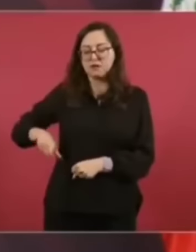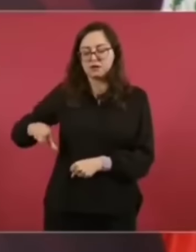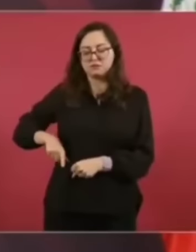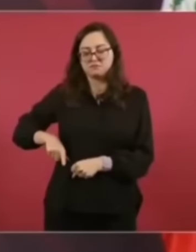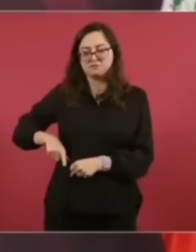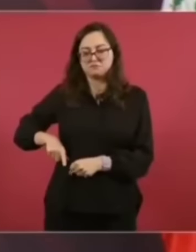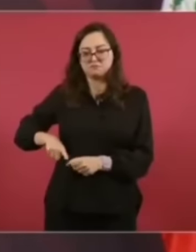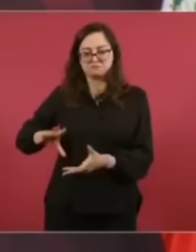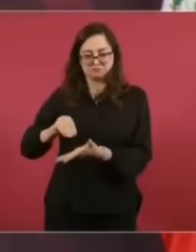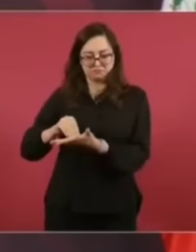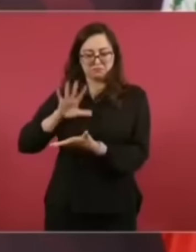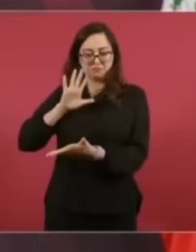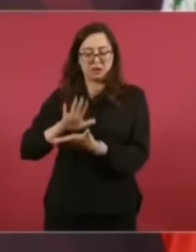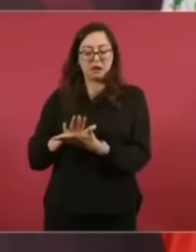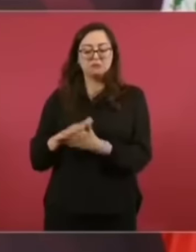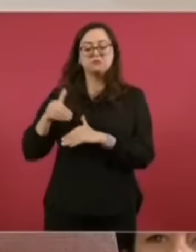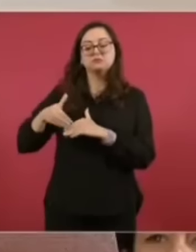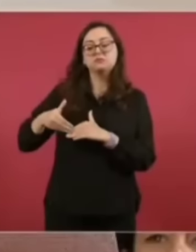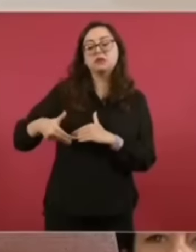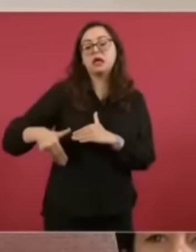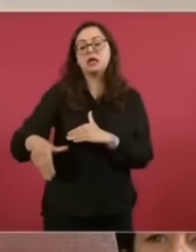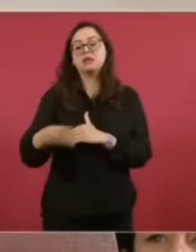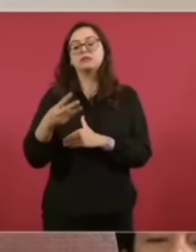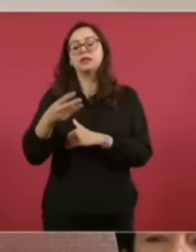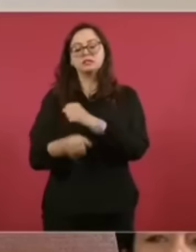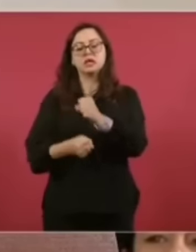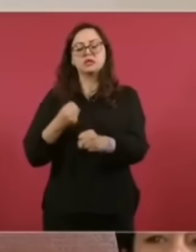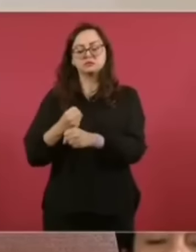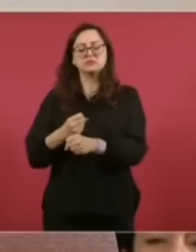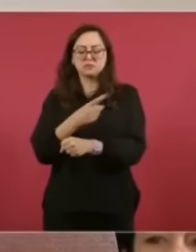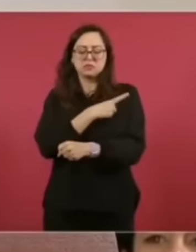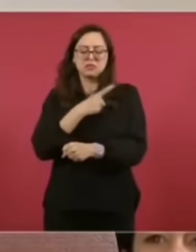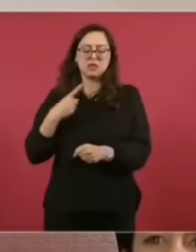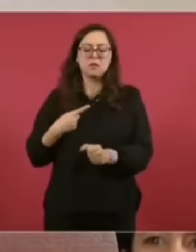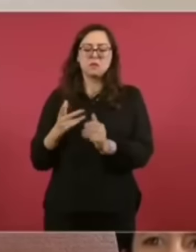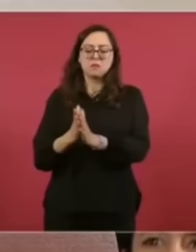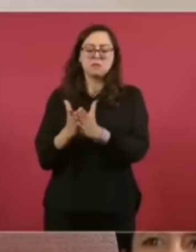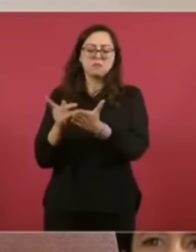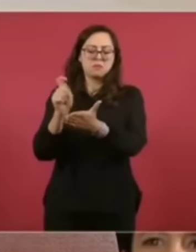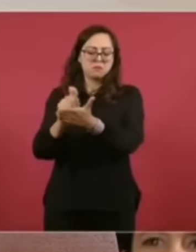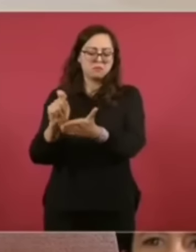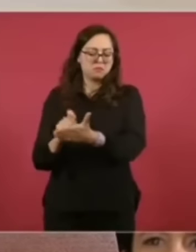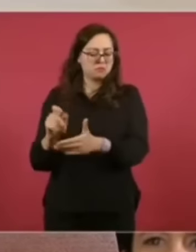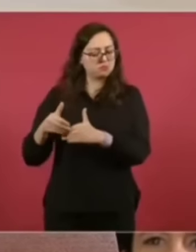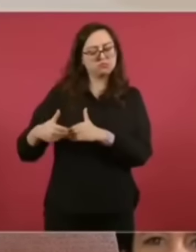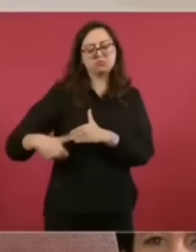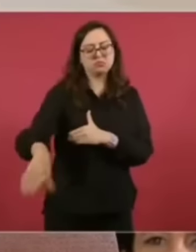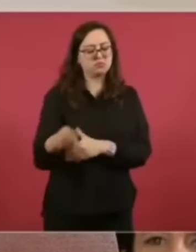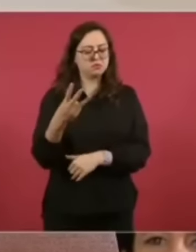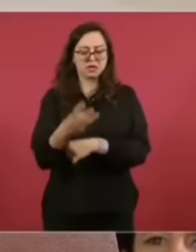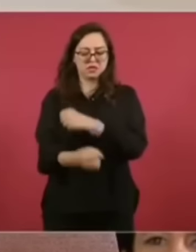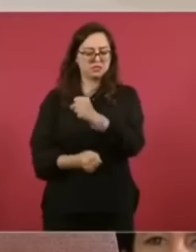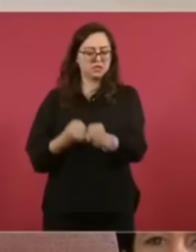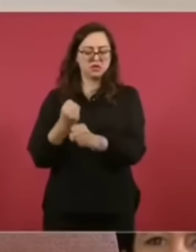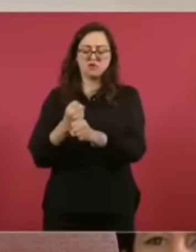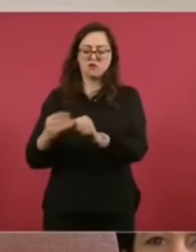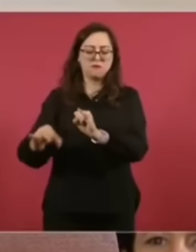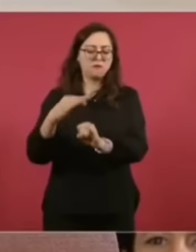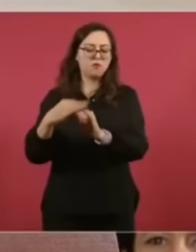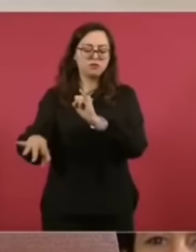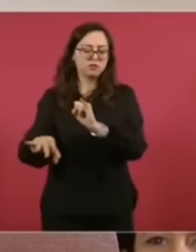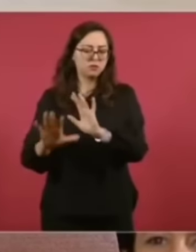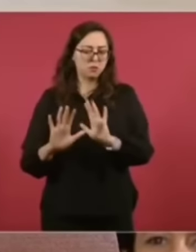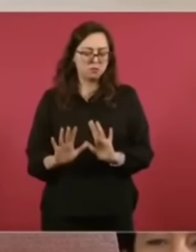y que únicamente faltaba narrar el final de mi